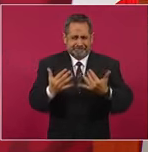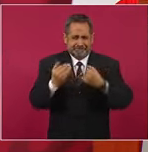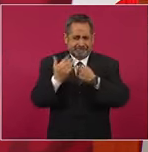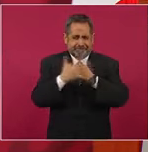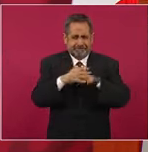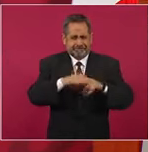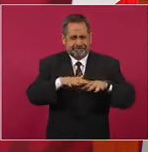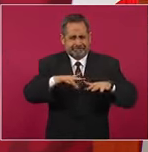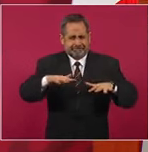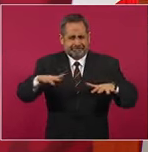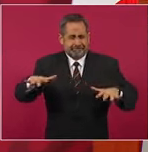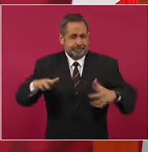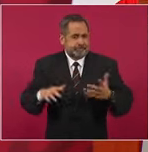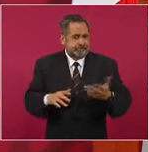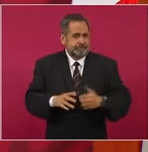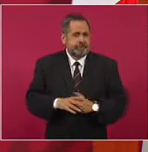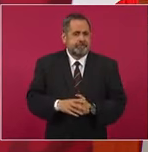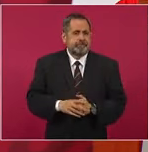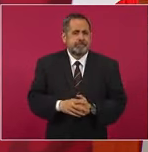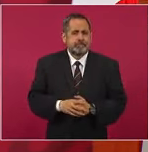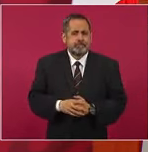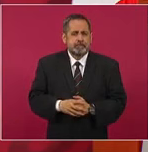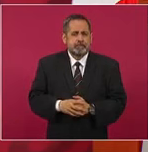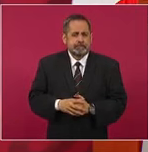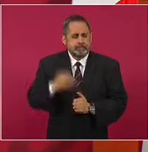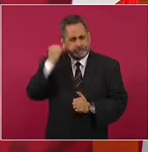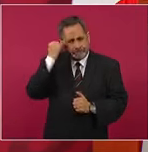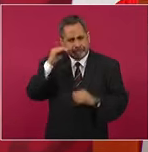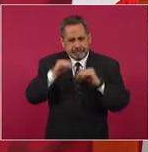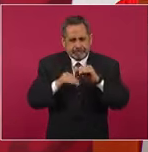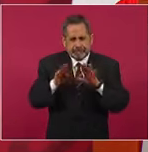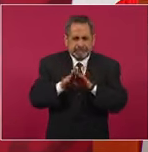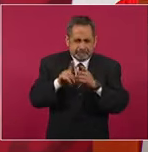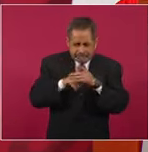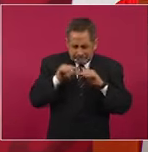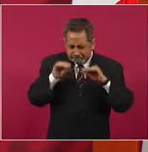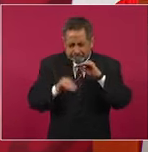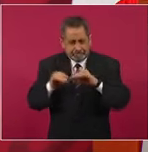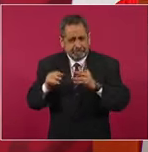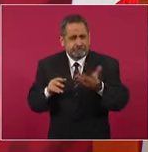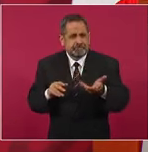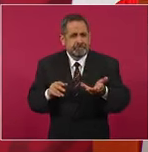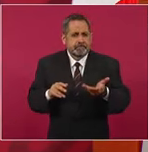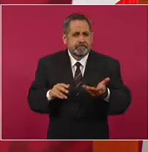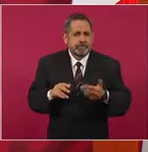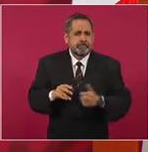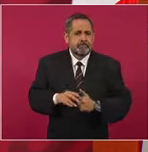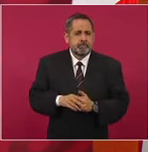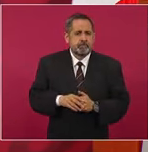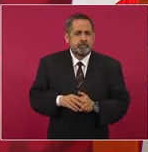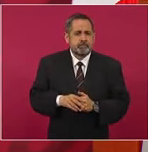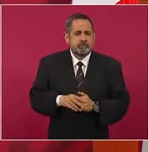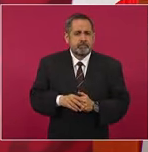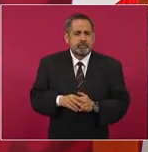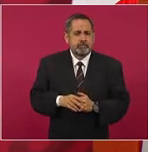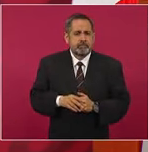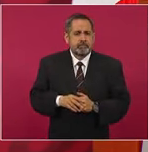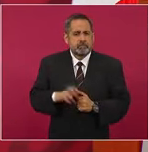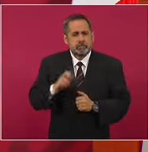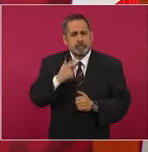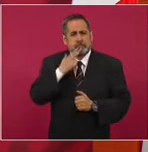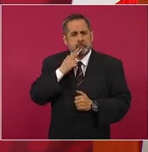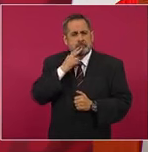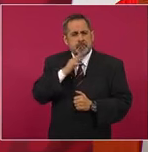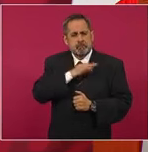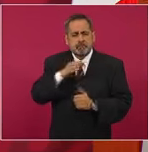Entonces, con un poco de imaginación y de talento se podría utilizar